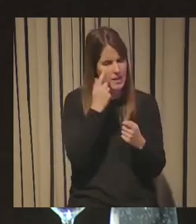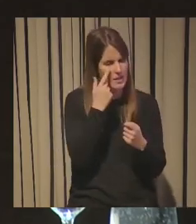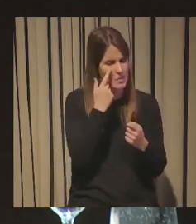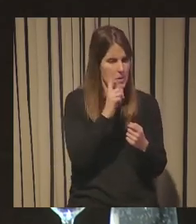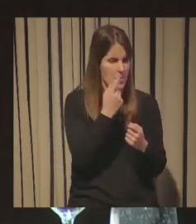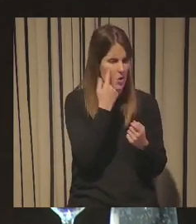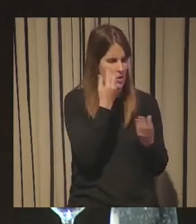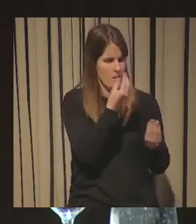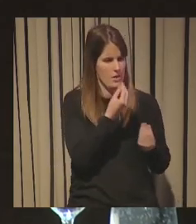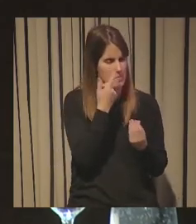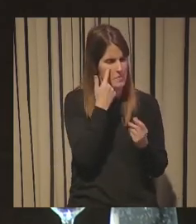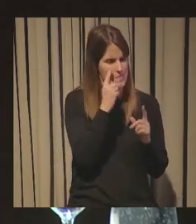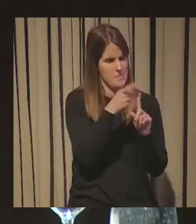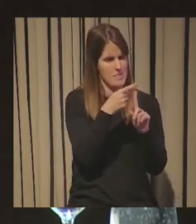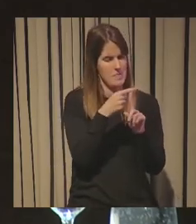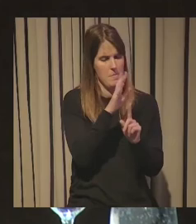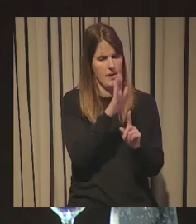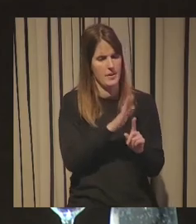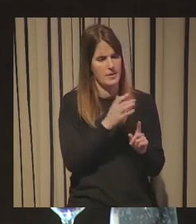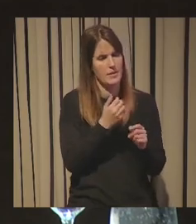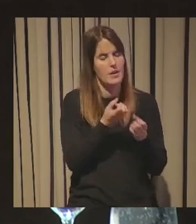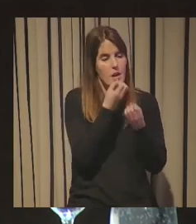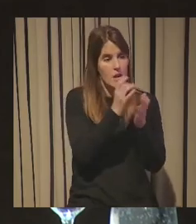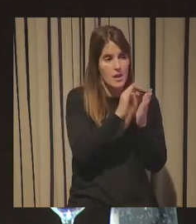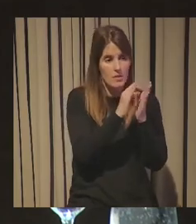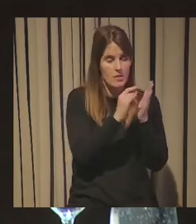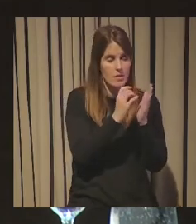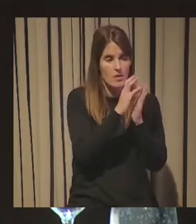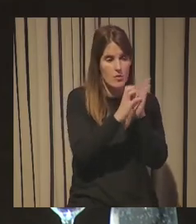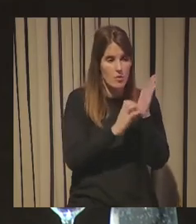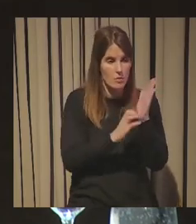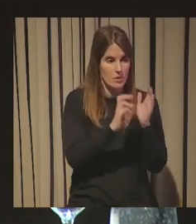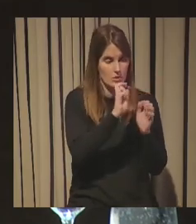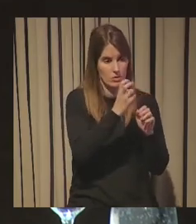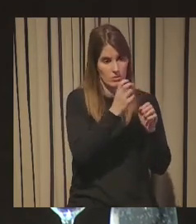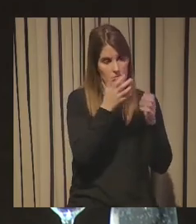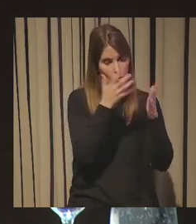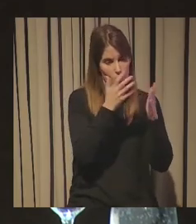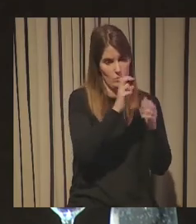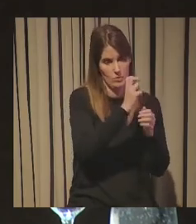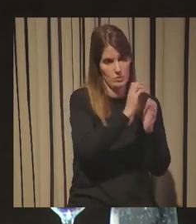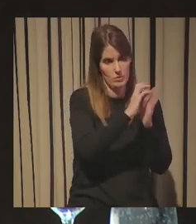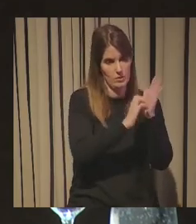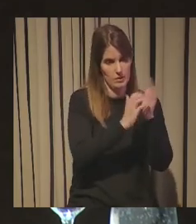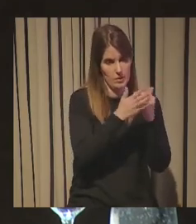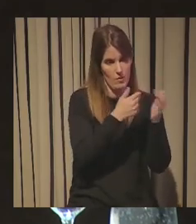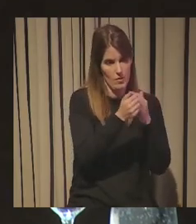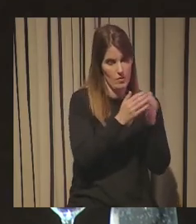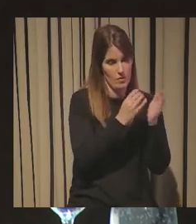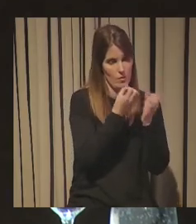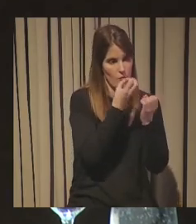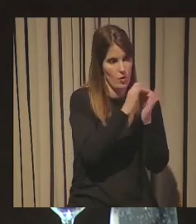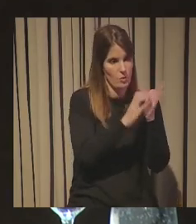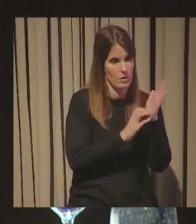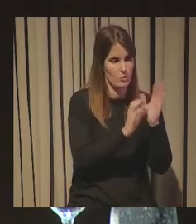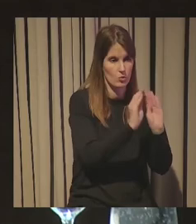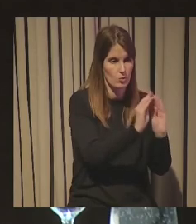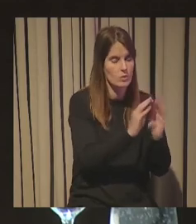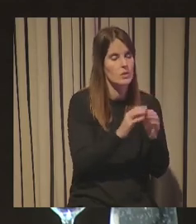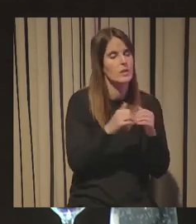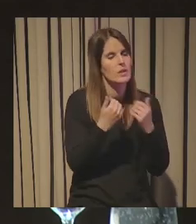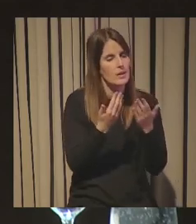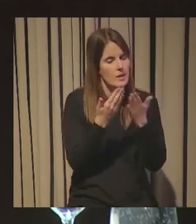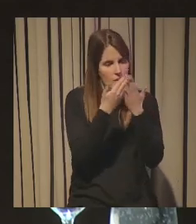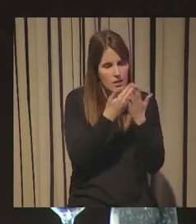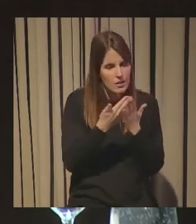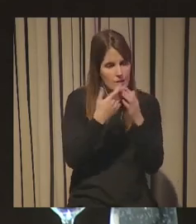también leemos los informes de tendencias de otras consultoras leemos estudios que van sobre relacionados con determinados